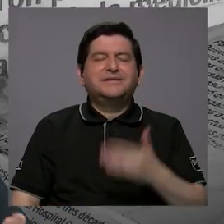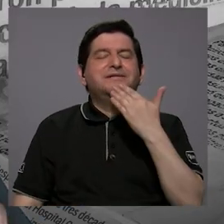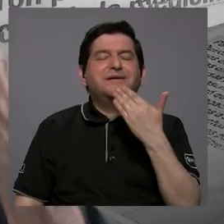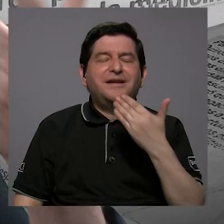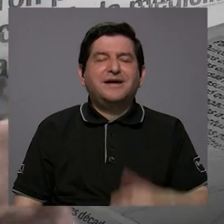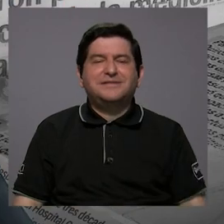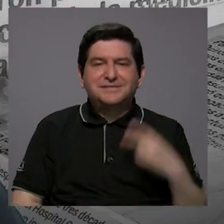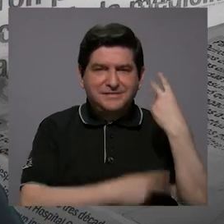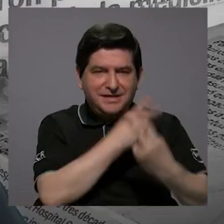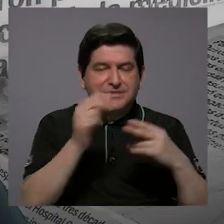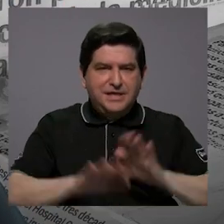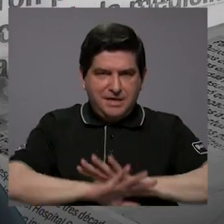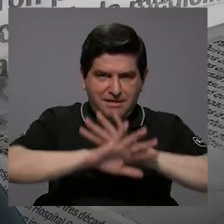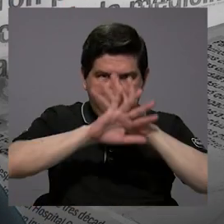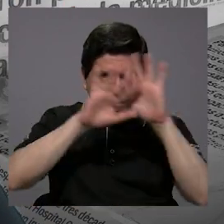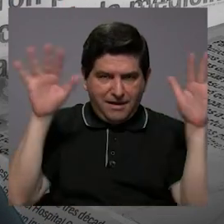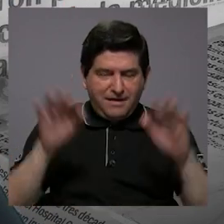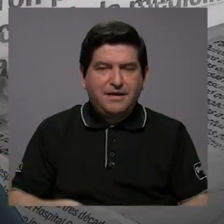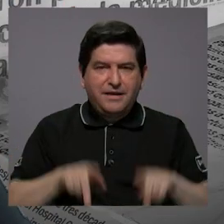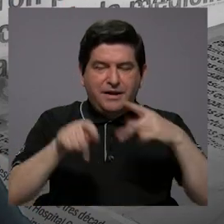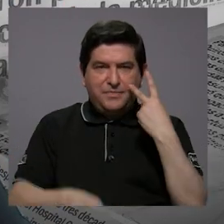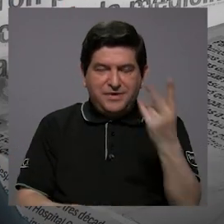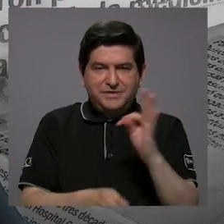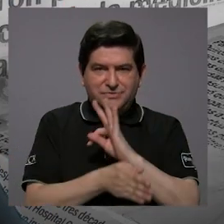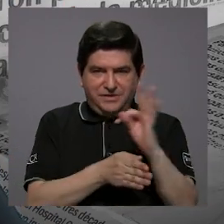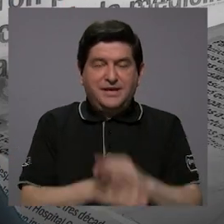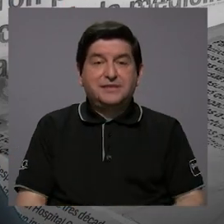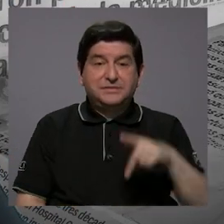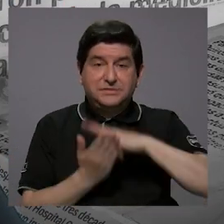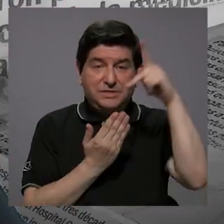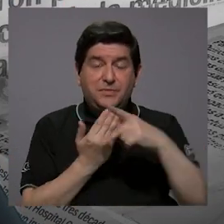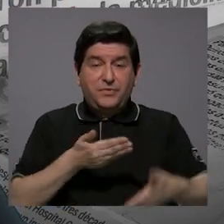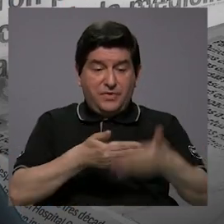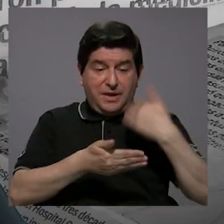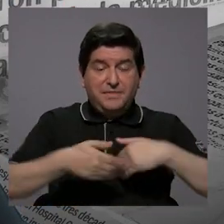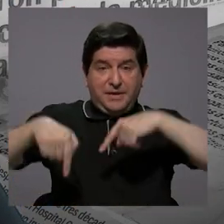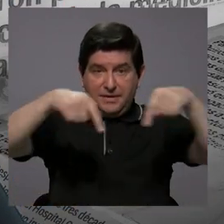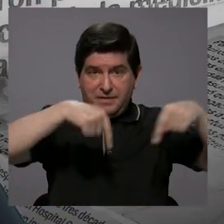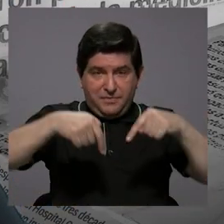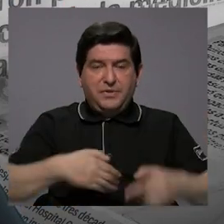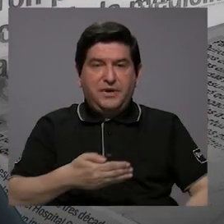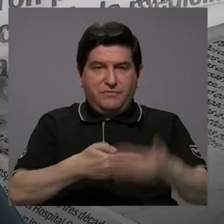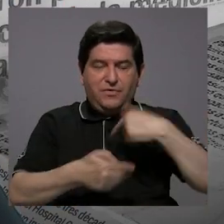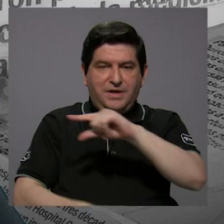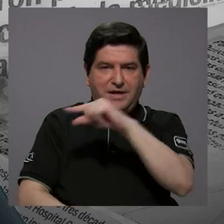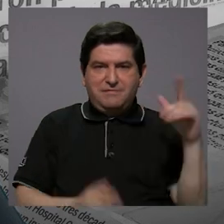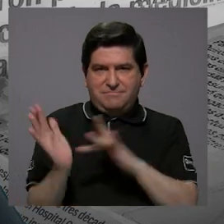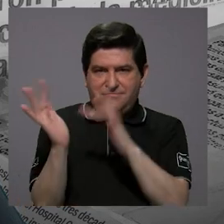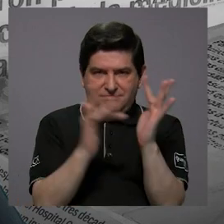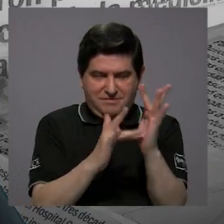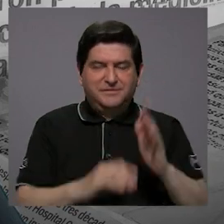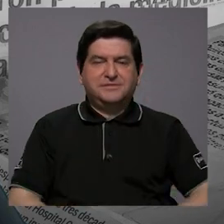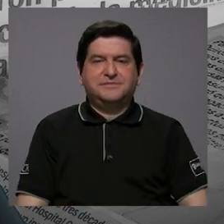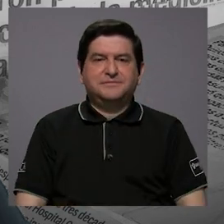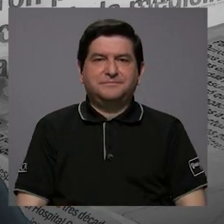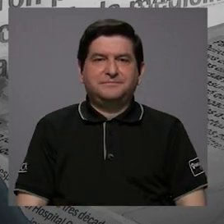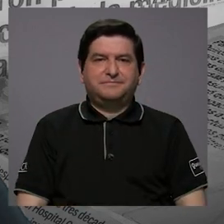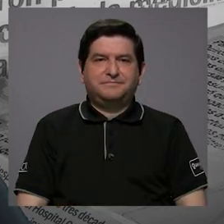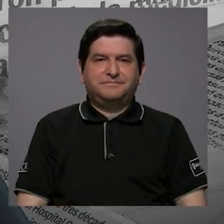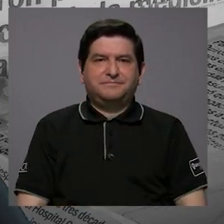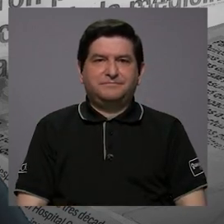nada más para aclararle al televidente que este programa fue pregrabado antes de Semana Santa, o sea,